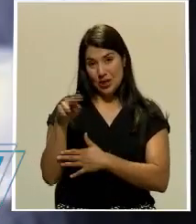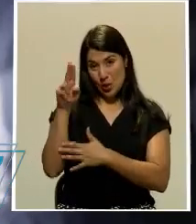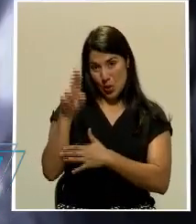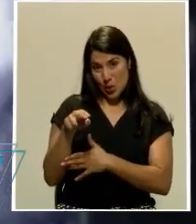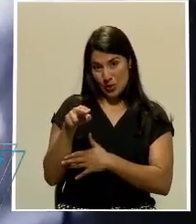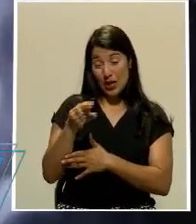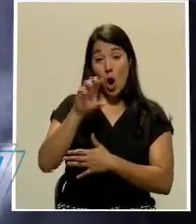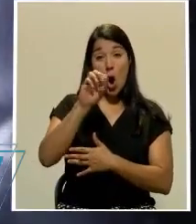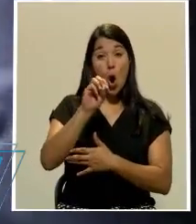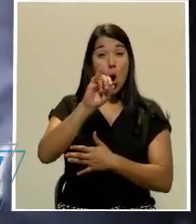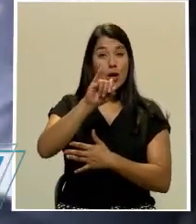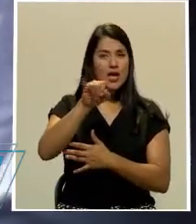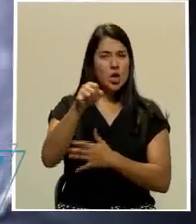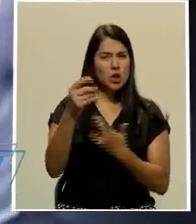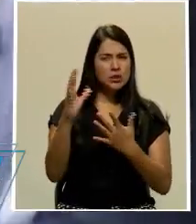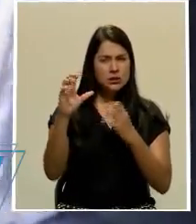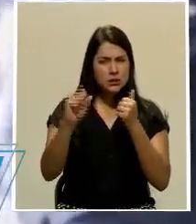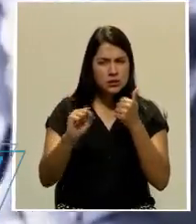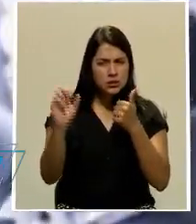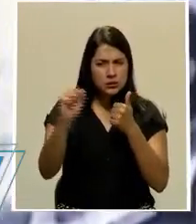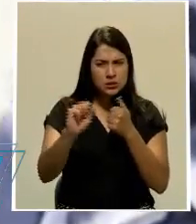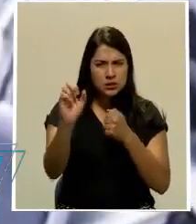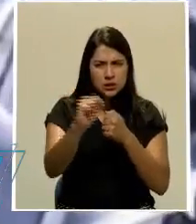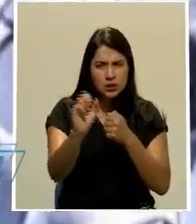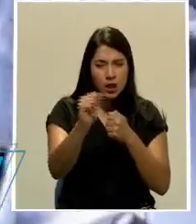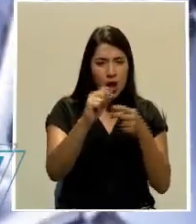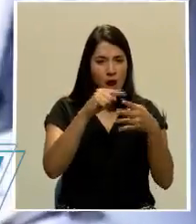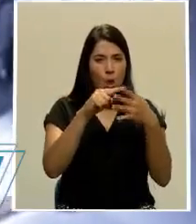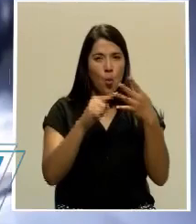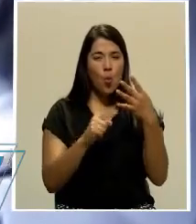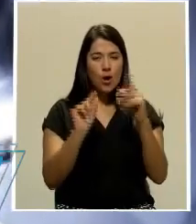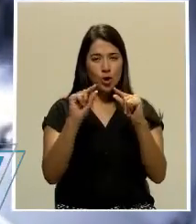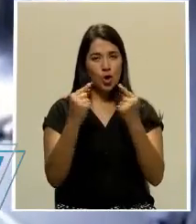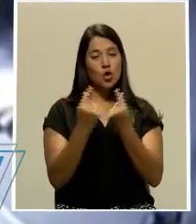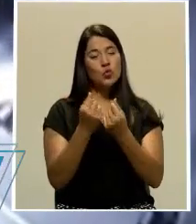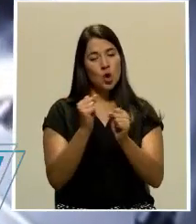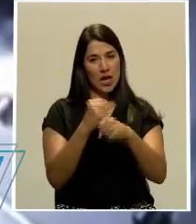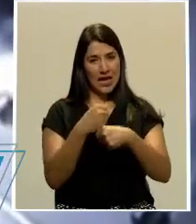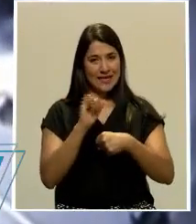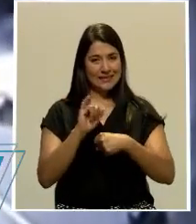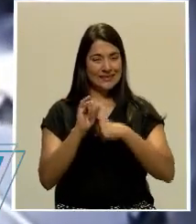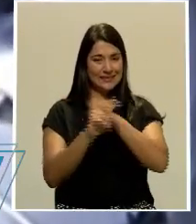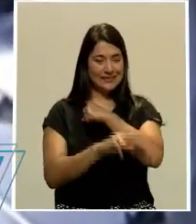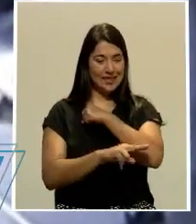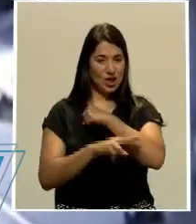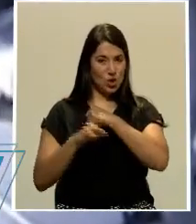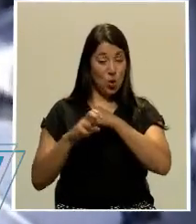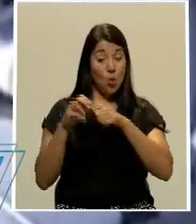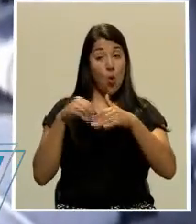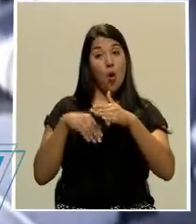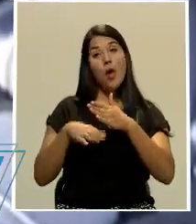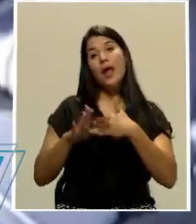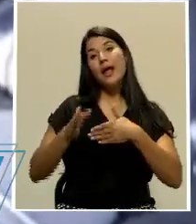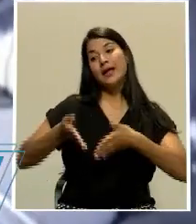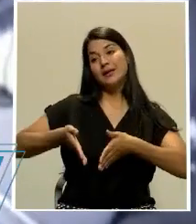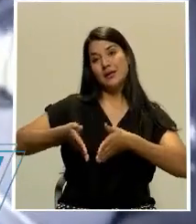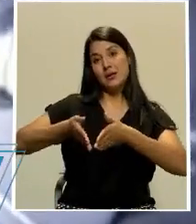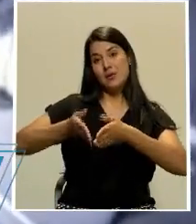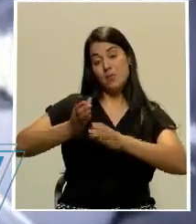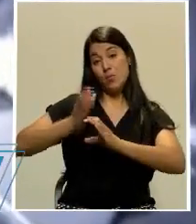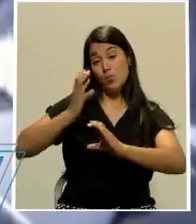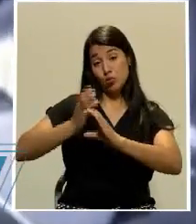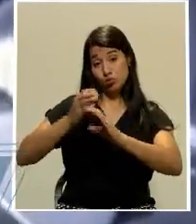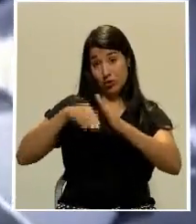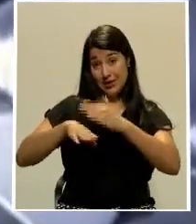identificados a cuatro grupos que se dedican a cometer estos hechos delictivos en varias de las rutas de autobús del casco central.